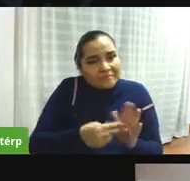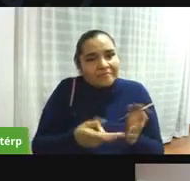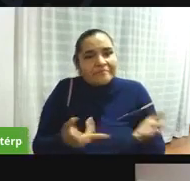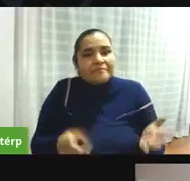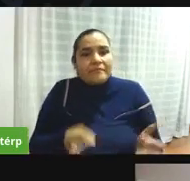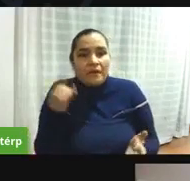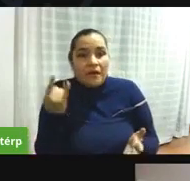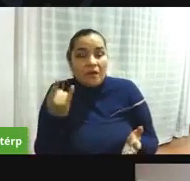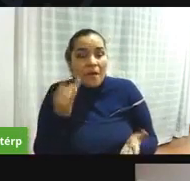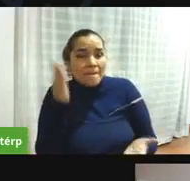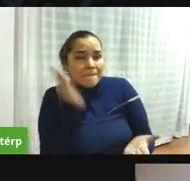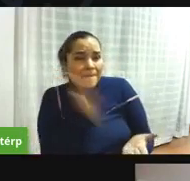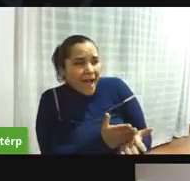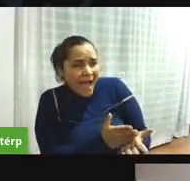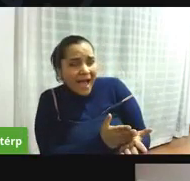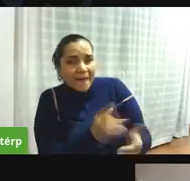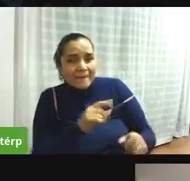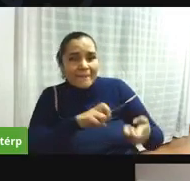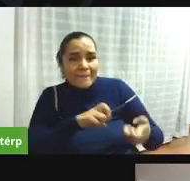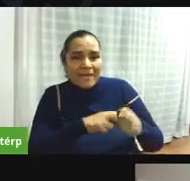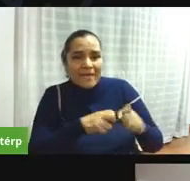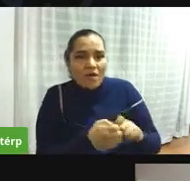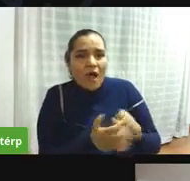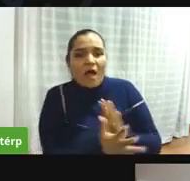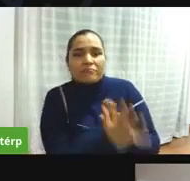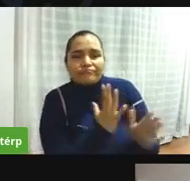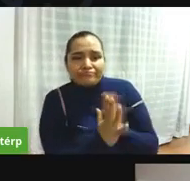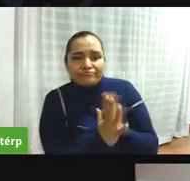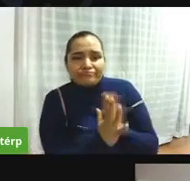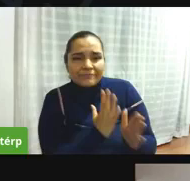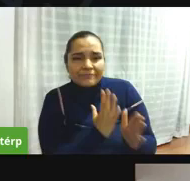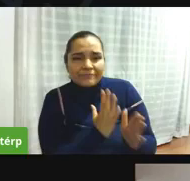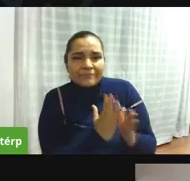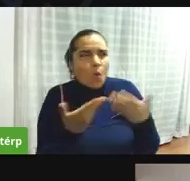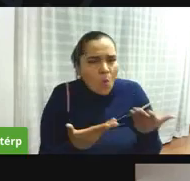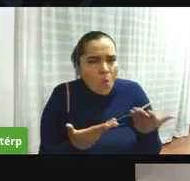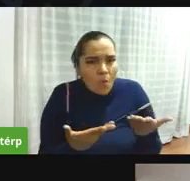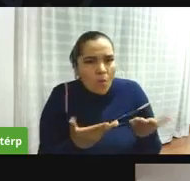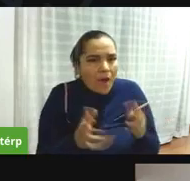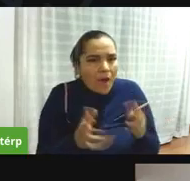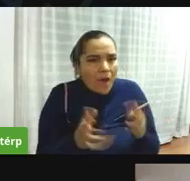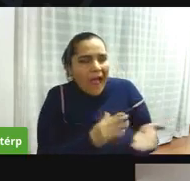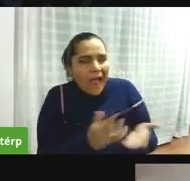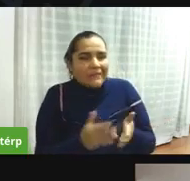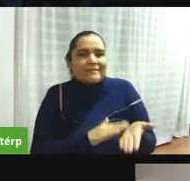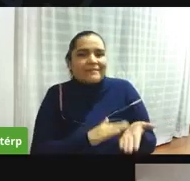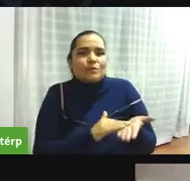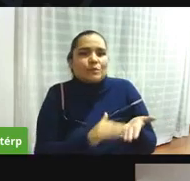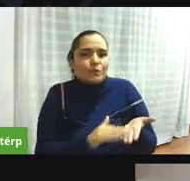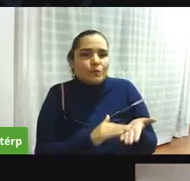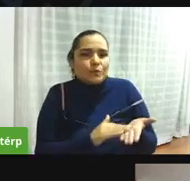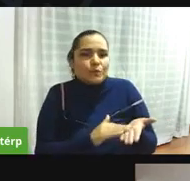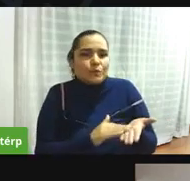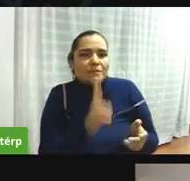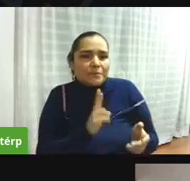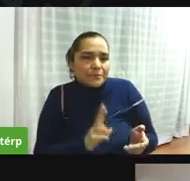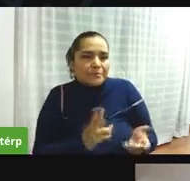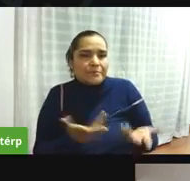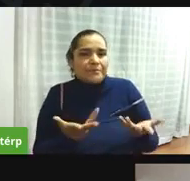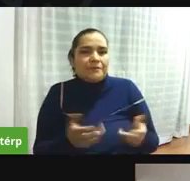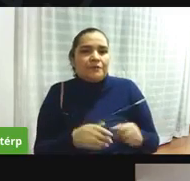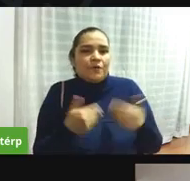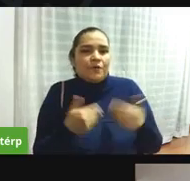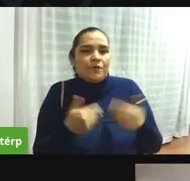reportaron pues vamos a tener más elementos las personas que registran los actas y reconocen los resultados de estar más pendientes ahí sean